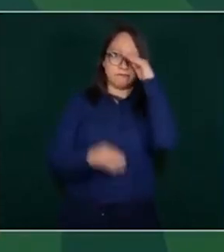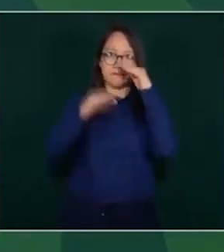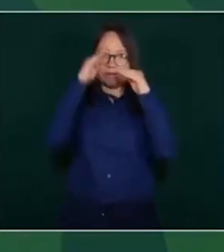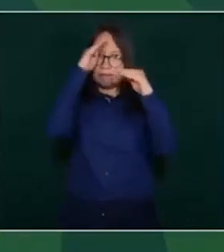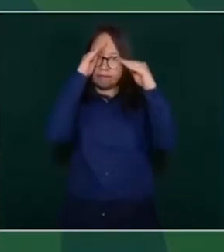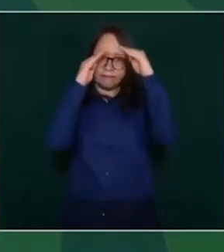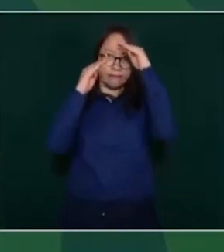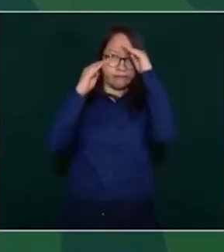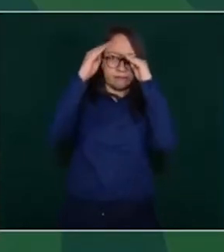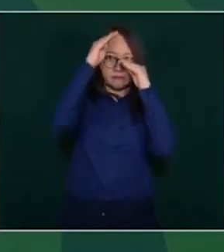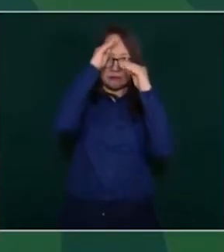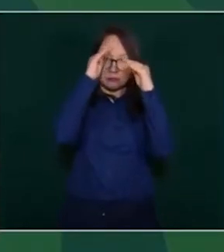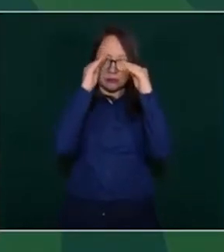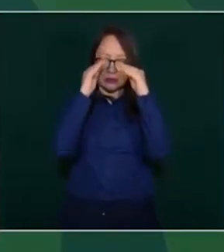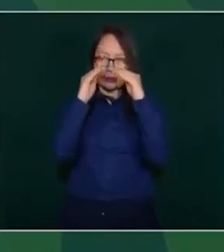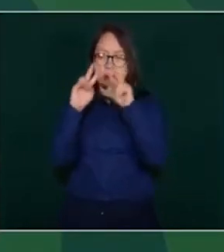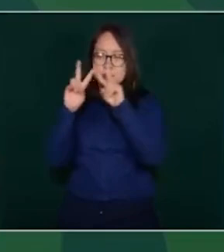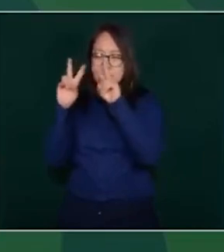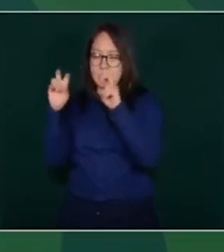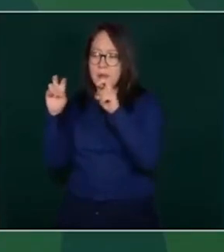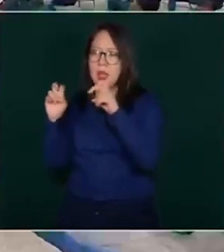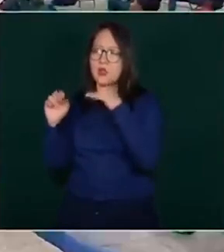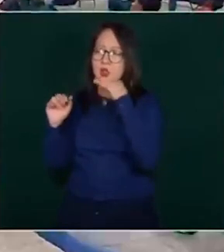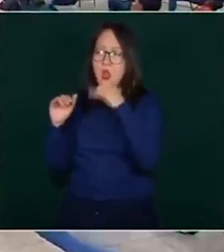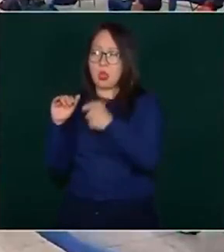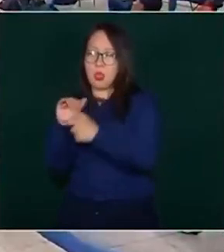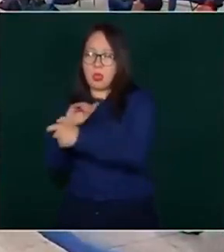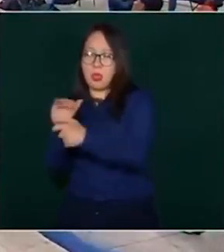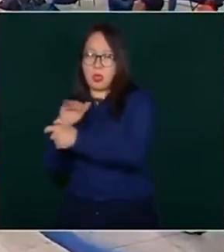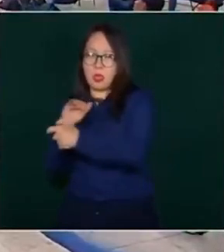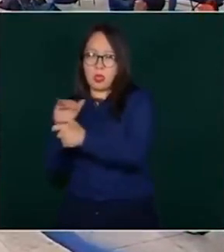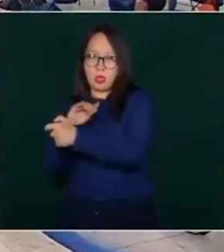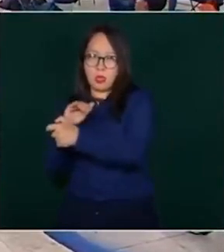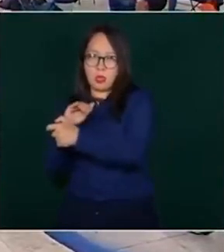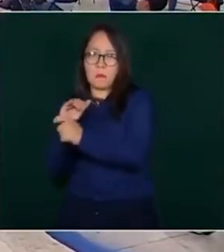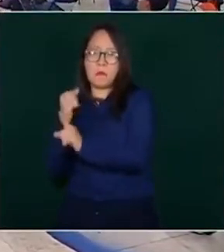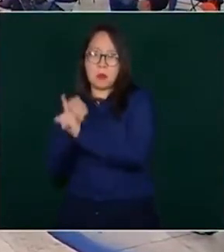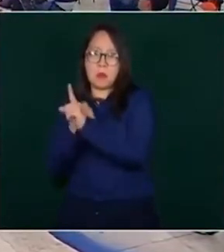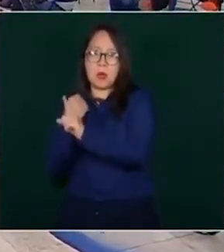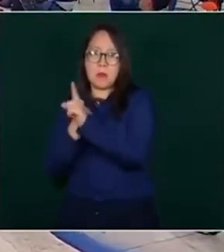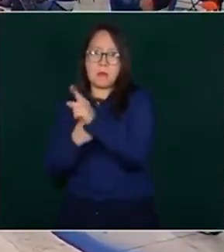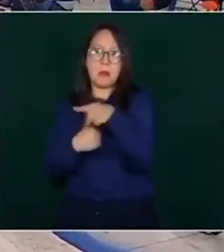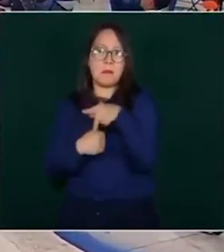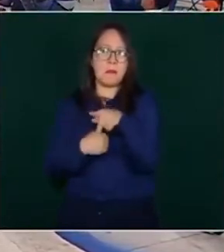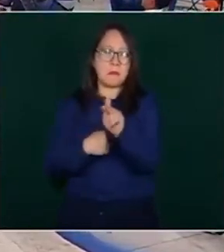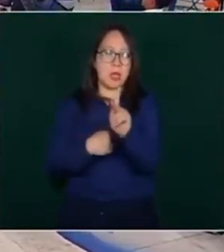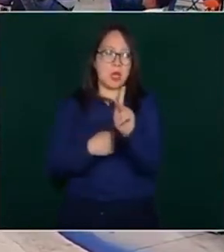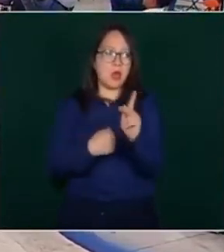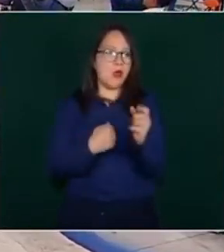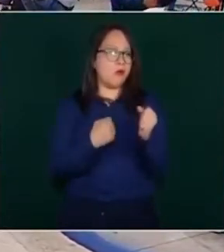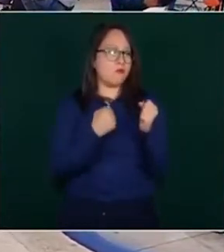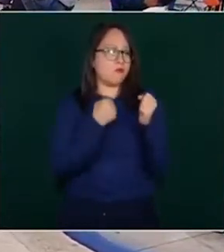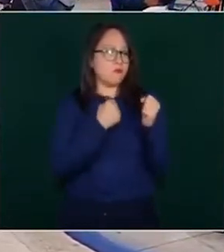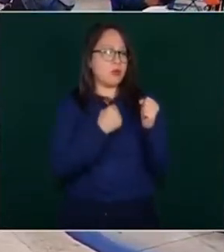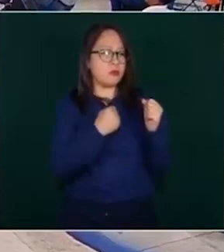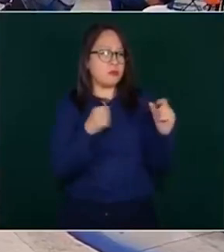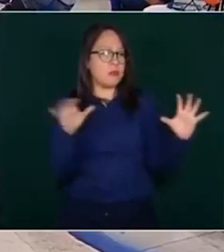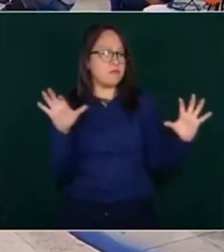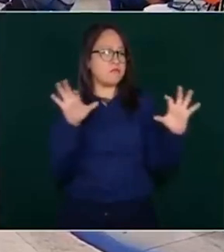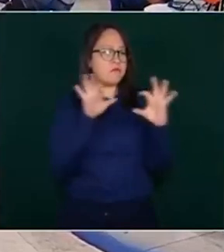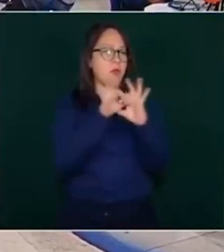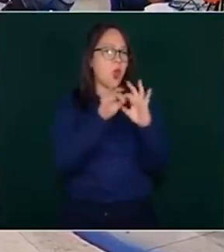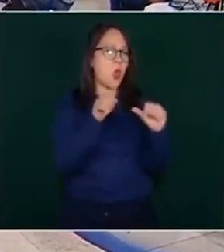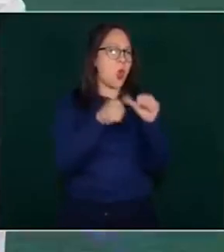más ha dañado a México, porque van de la mano,